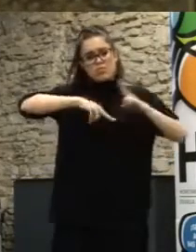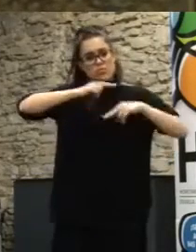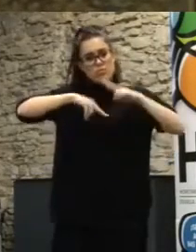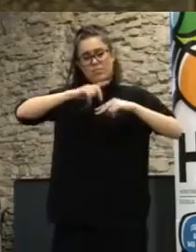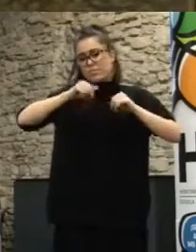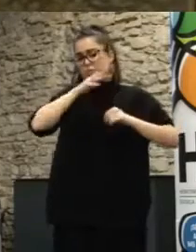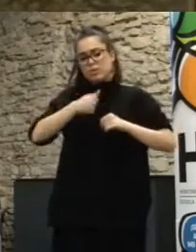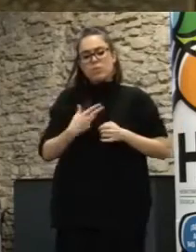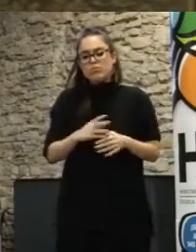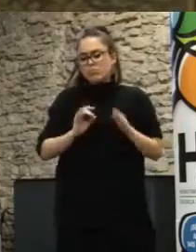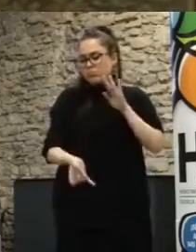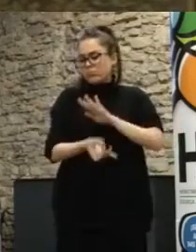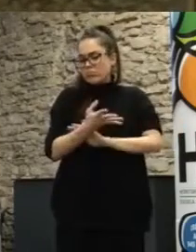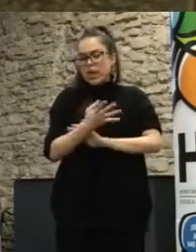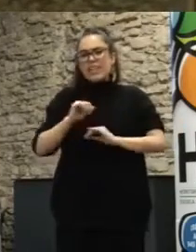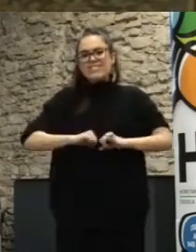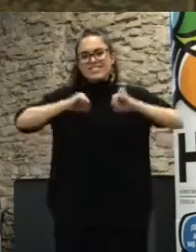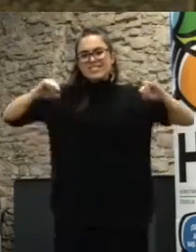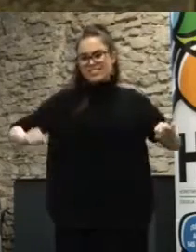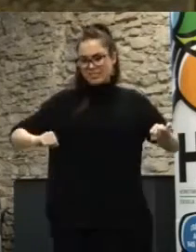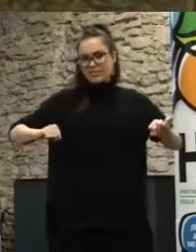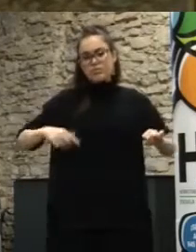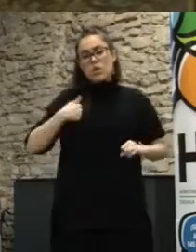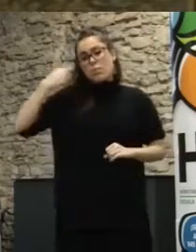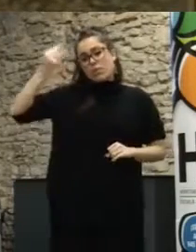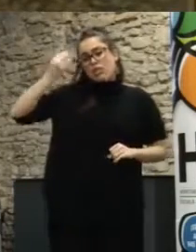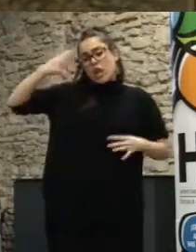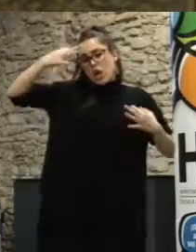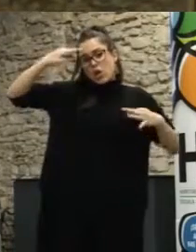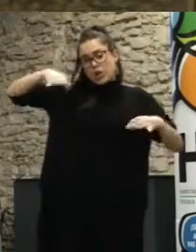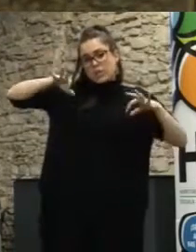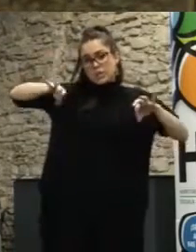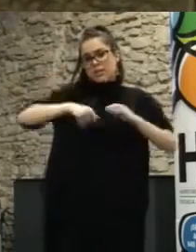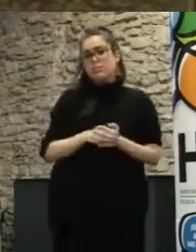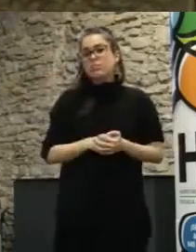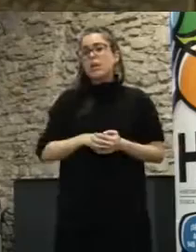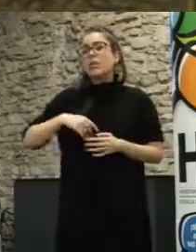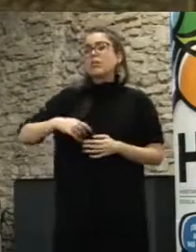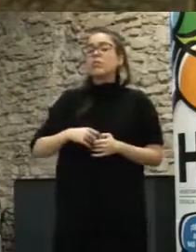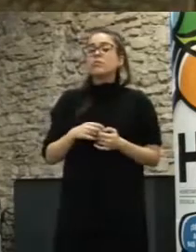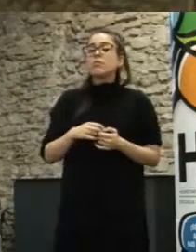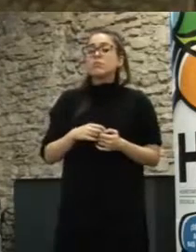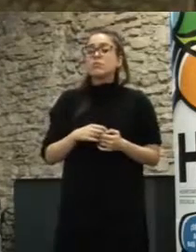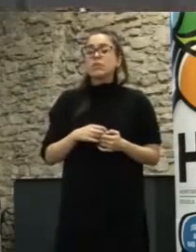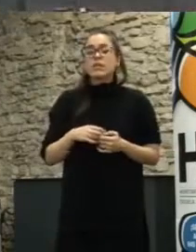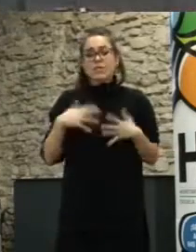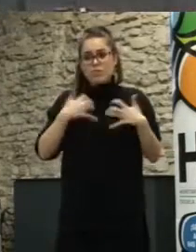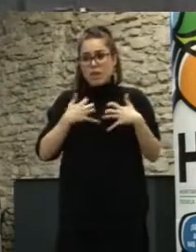desarticularlos ¿no? y bueno pues esa es la lógica que yo creo que está funcionando por ahí y que deberíamos de